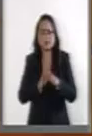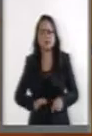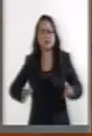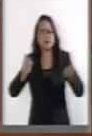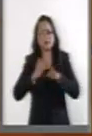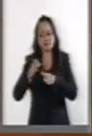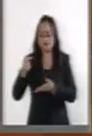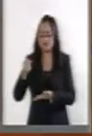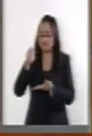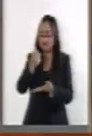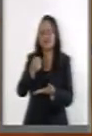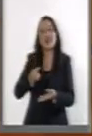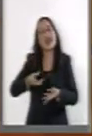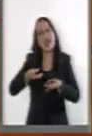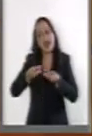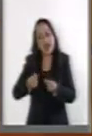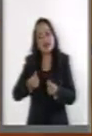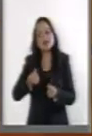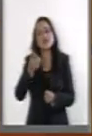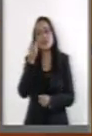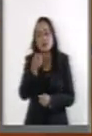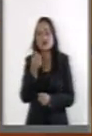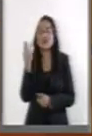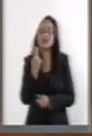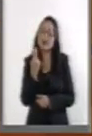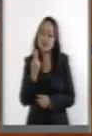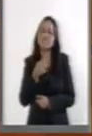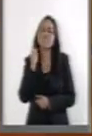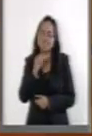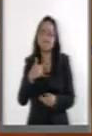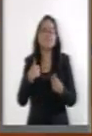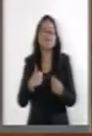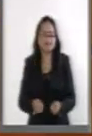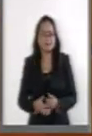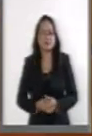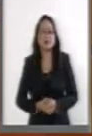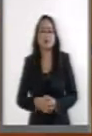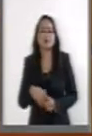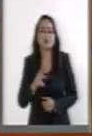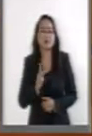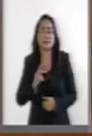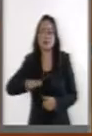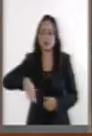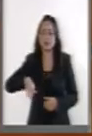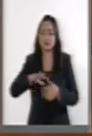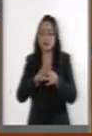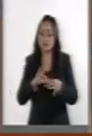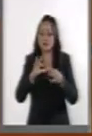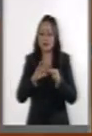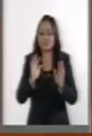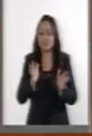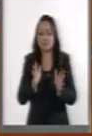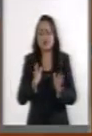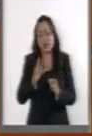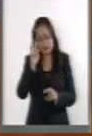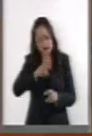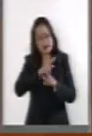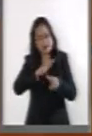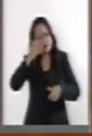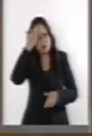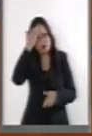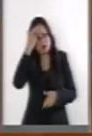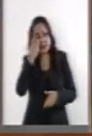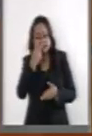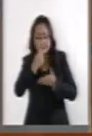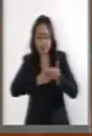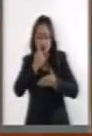presupuestal que esto implicaría. Pero a pesar de lo que acabo de exponer, reconozco el mérito de